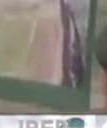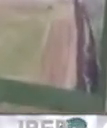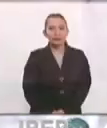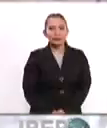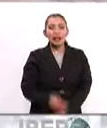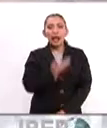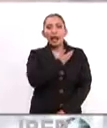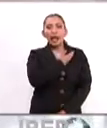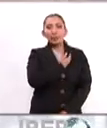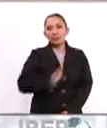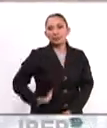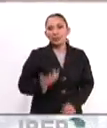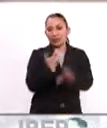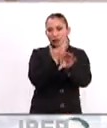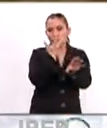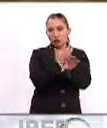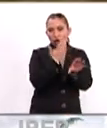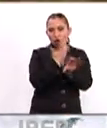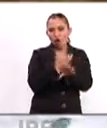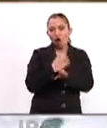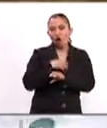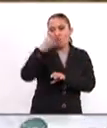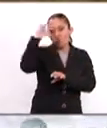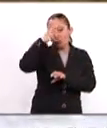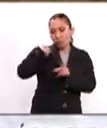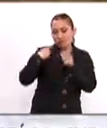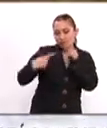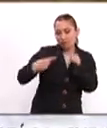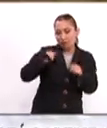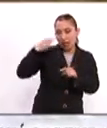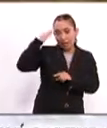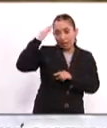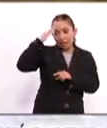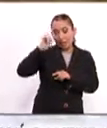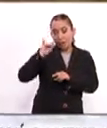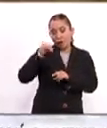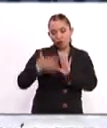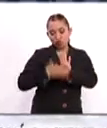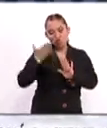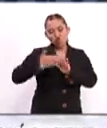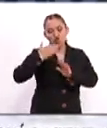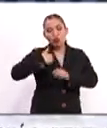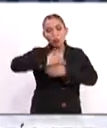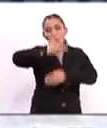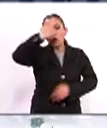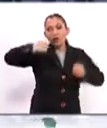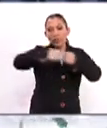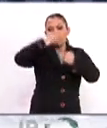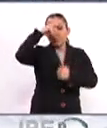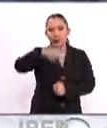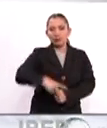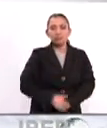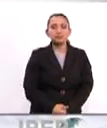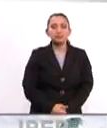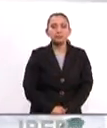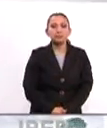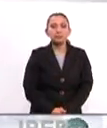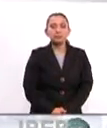El presidente de los Estados Unidos, Donald Trump, discute con líderes demócratas la construcción del muro fronterizo con México.